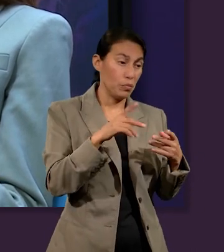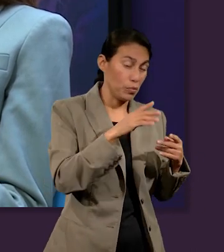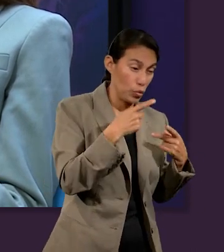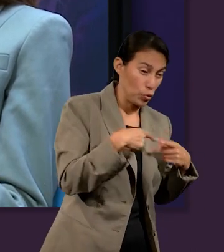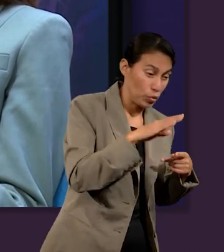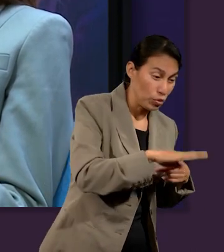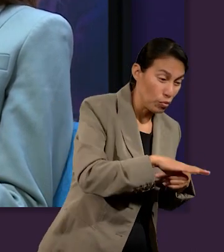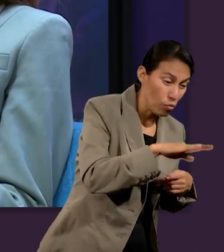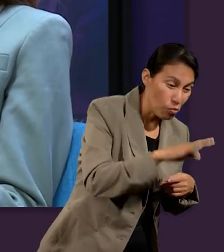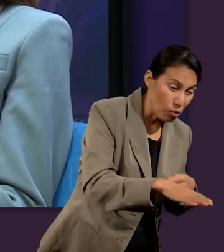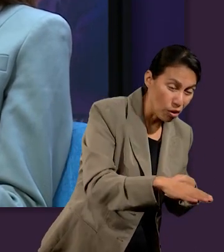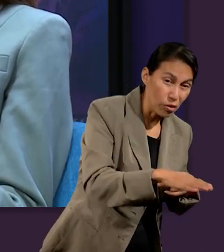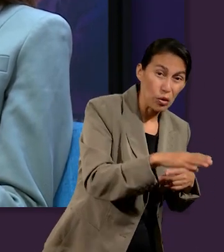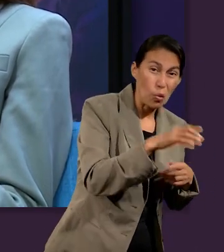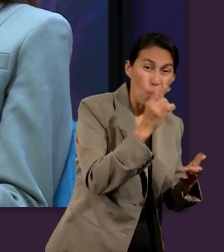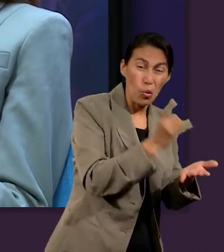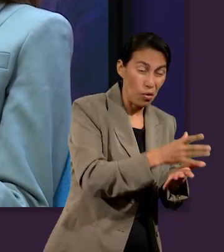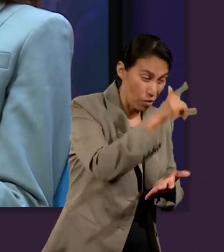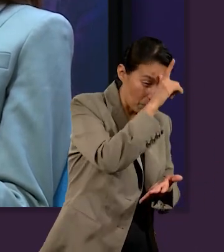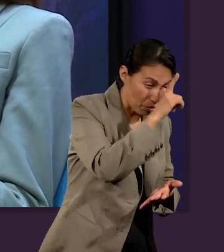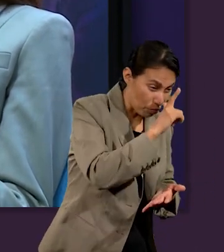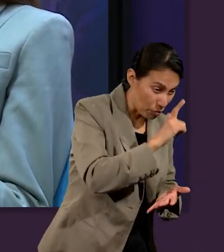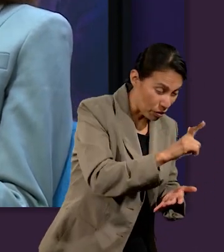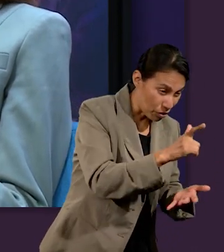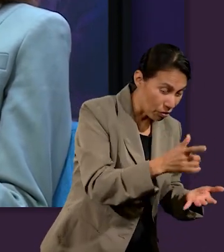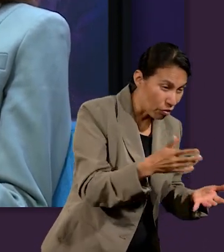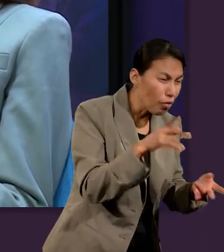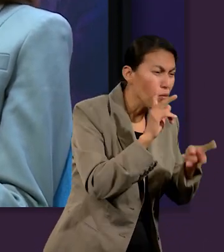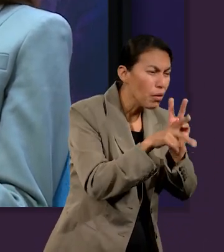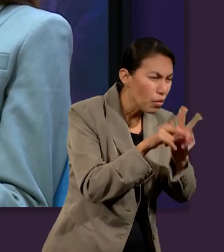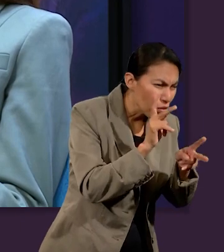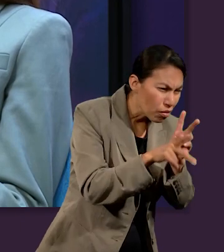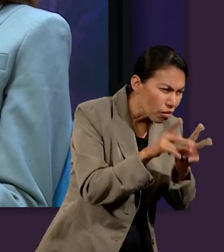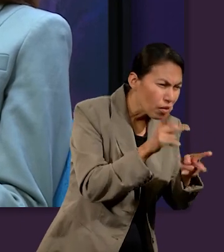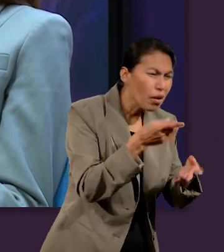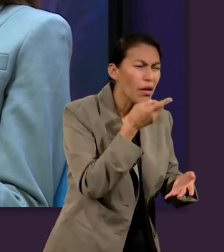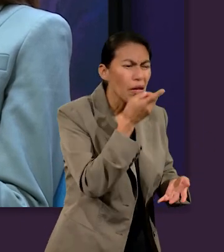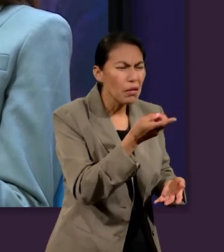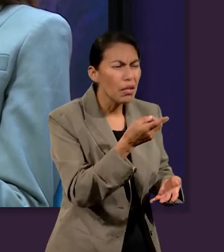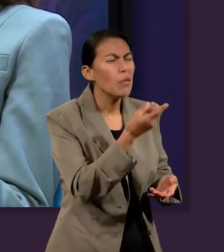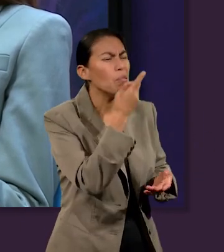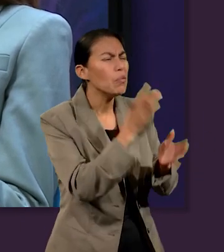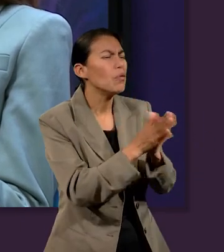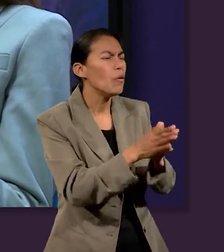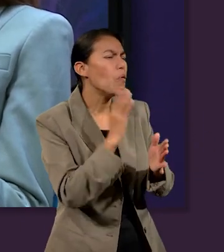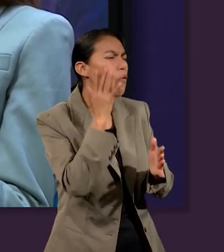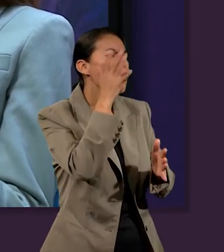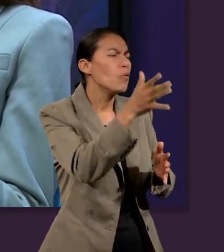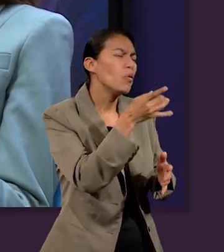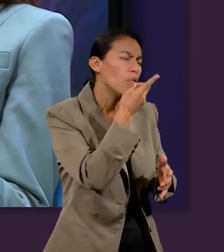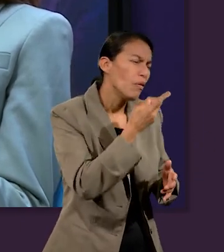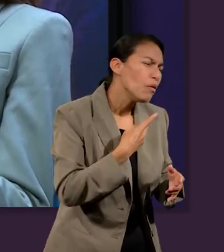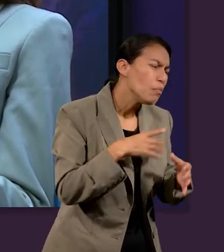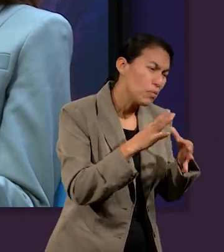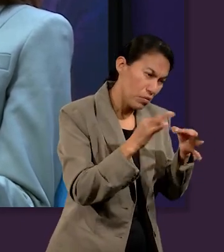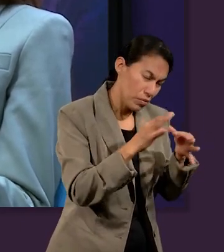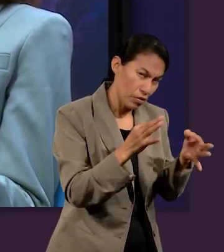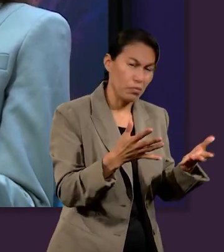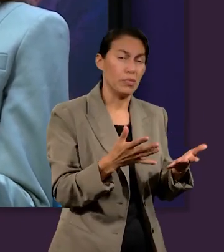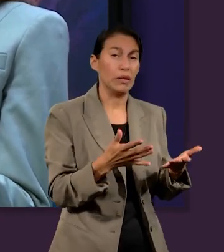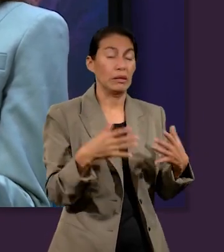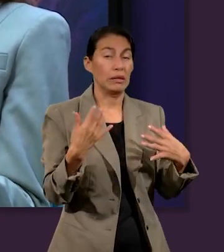antigüedad, en una forma para convocar a aquellos espíritus de muertos activos para